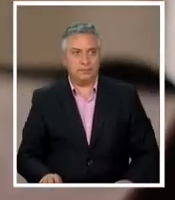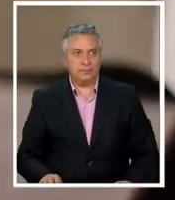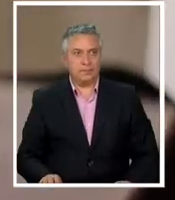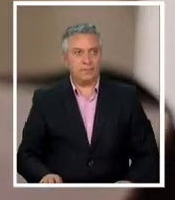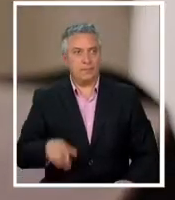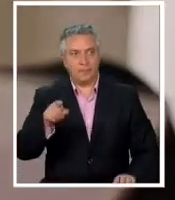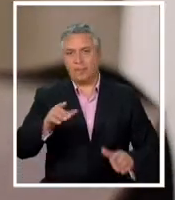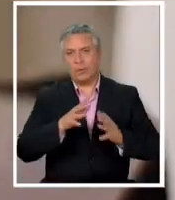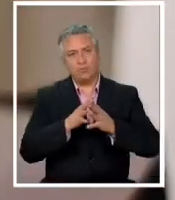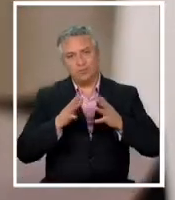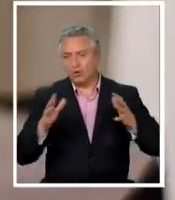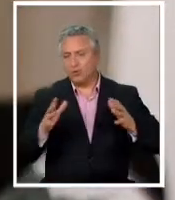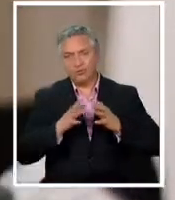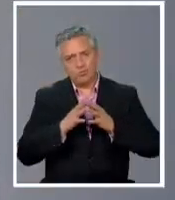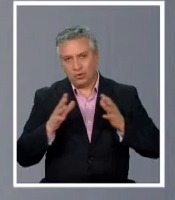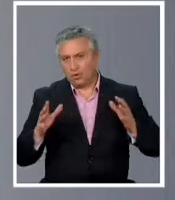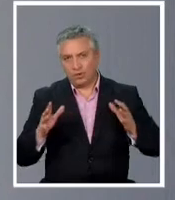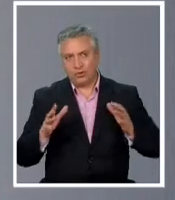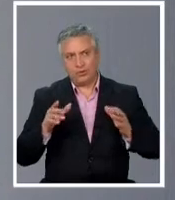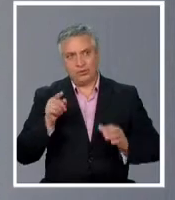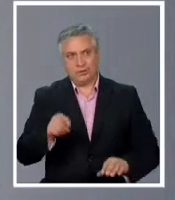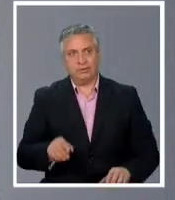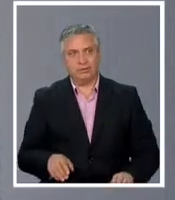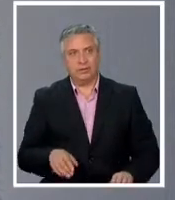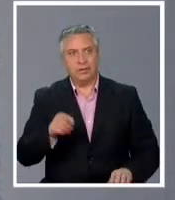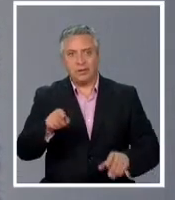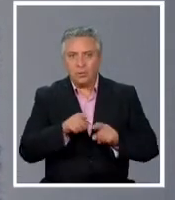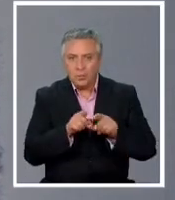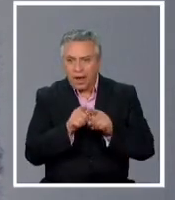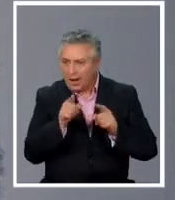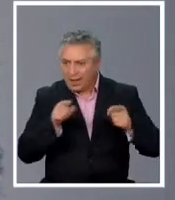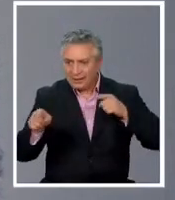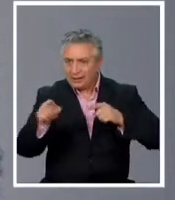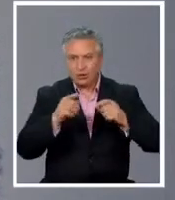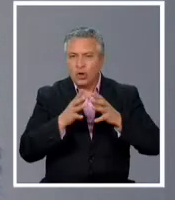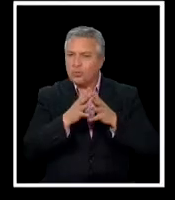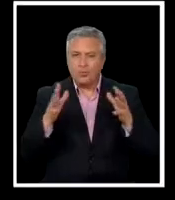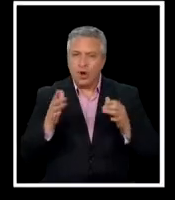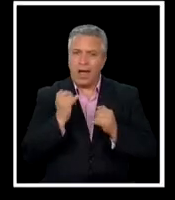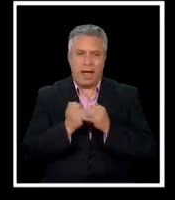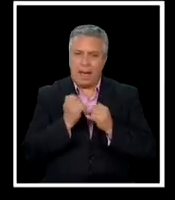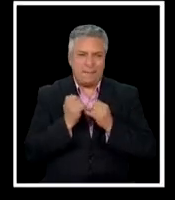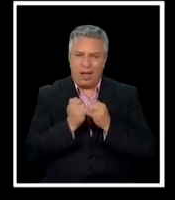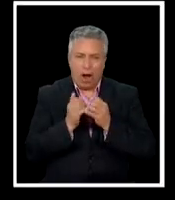muy humildes eran muy entre ellos muy amigos